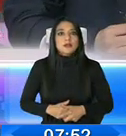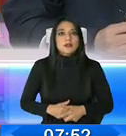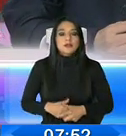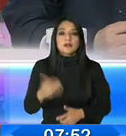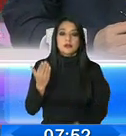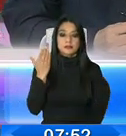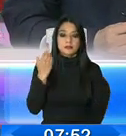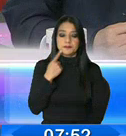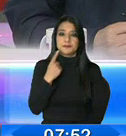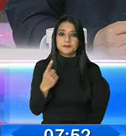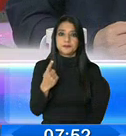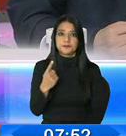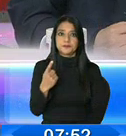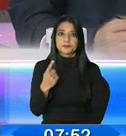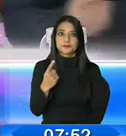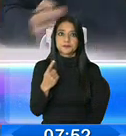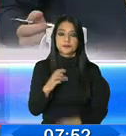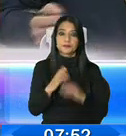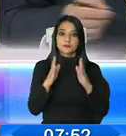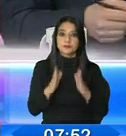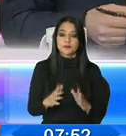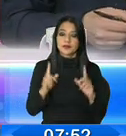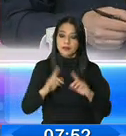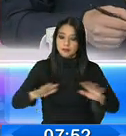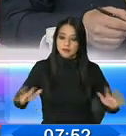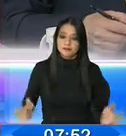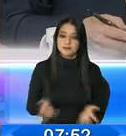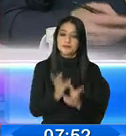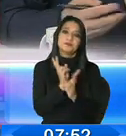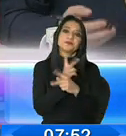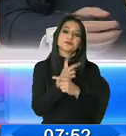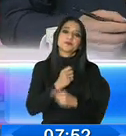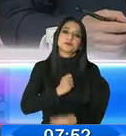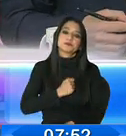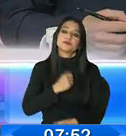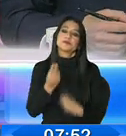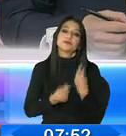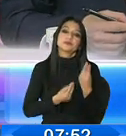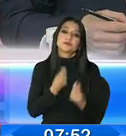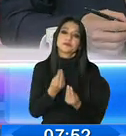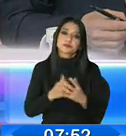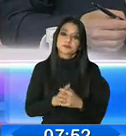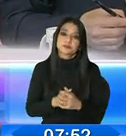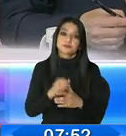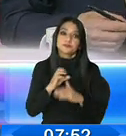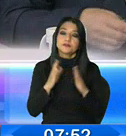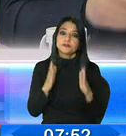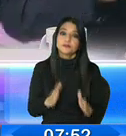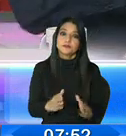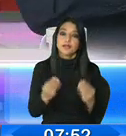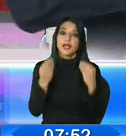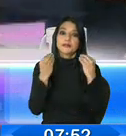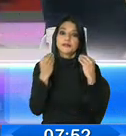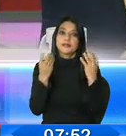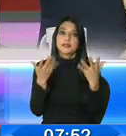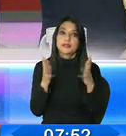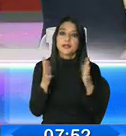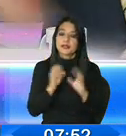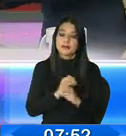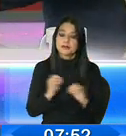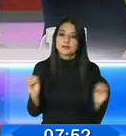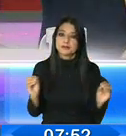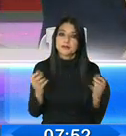hace un momento habló de que el ecuatoriano tiene que incentivar la producción propia. ¿Qué hacer cuando el ecuatoriano no le han enseñado desde hace,